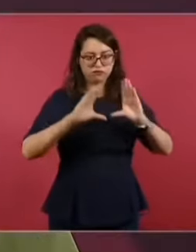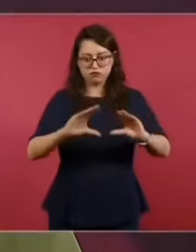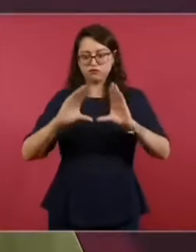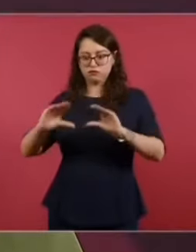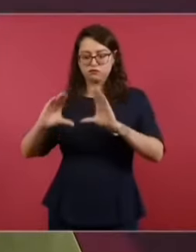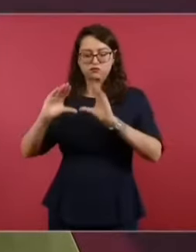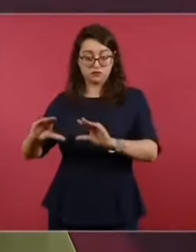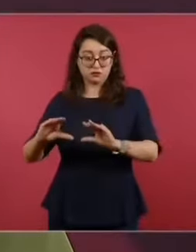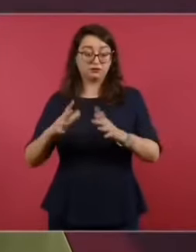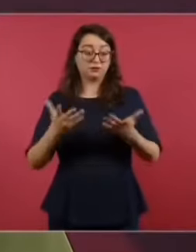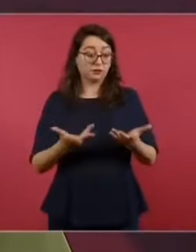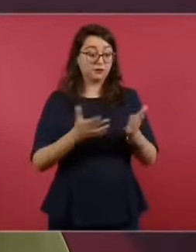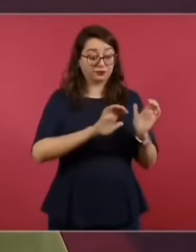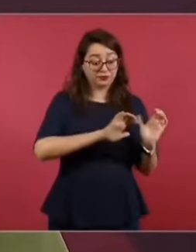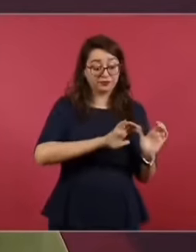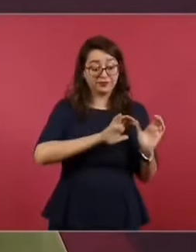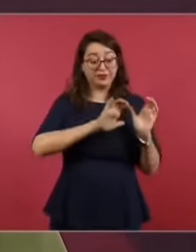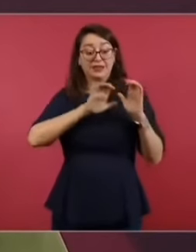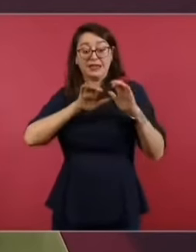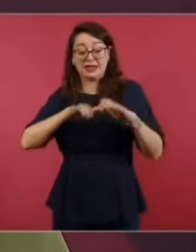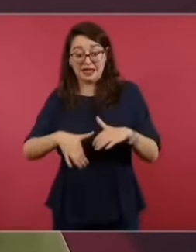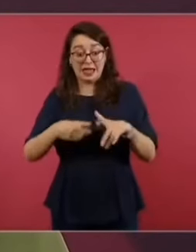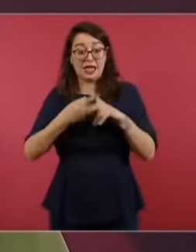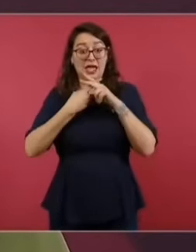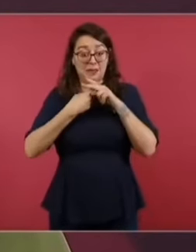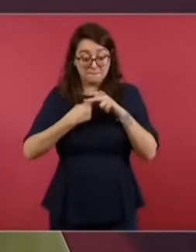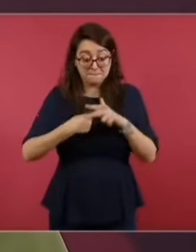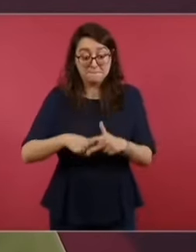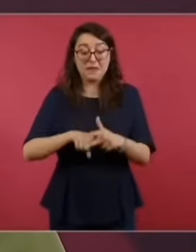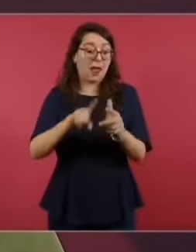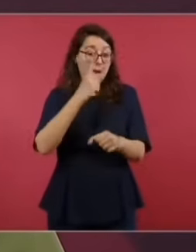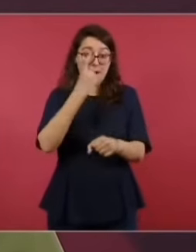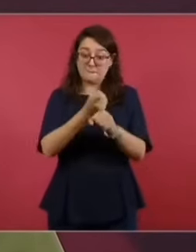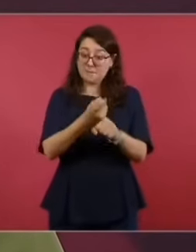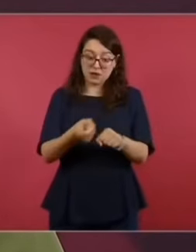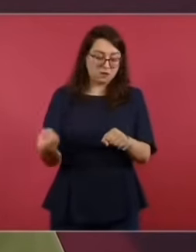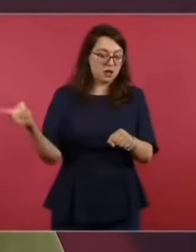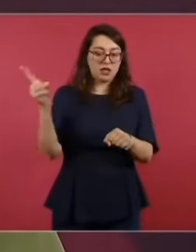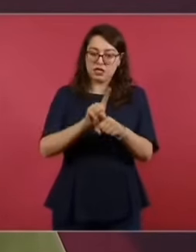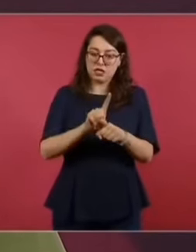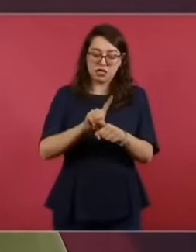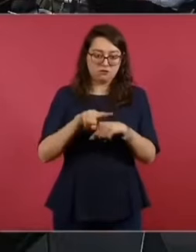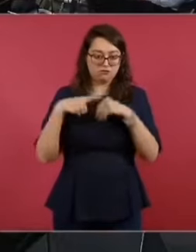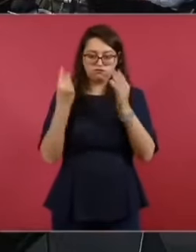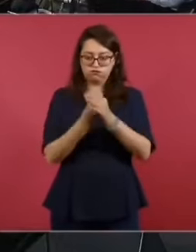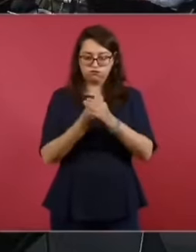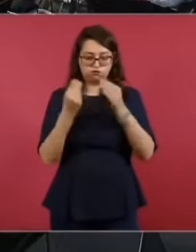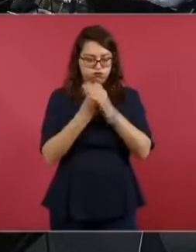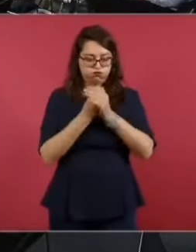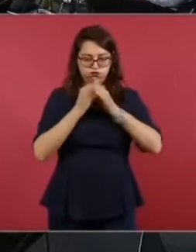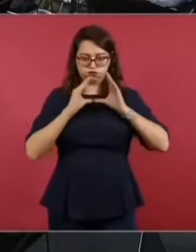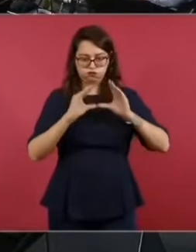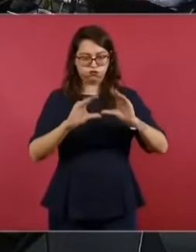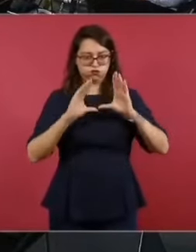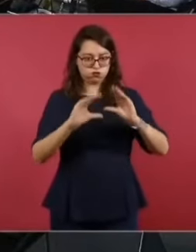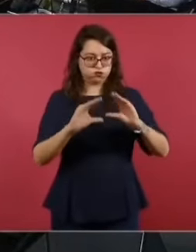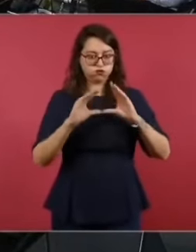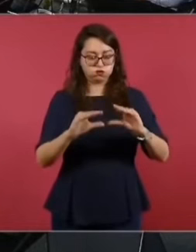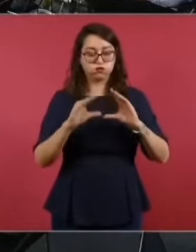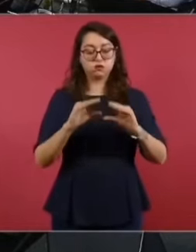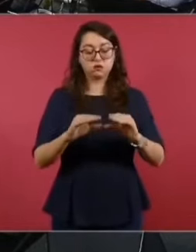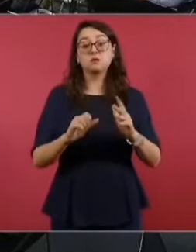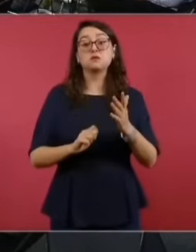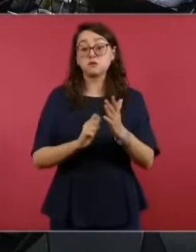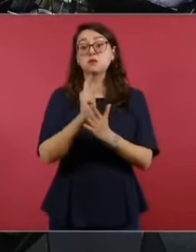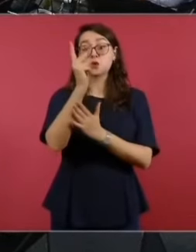día que tocan una instalación militar, las personas o los ciudadanos que quieren incorporarse a Fuerzas Armadas, tienen un